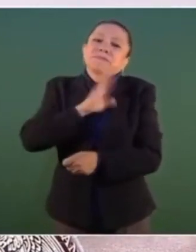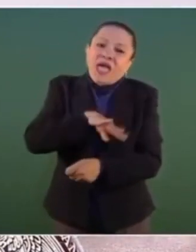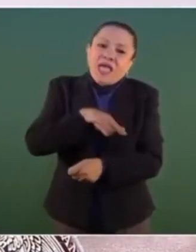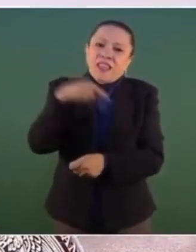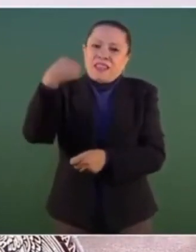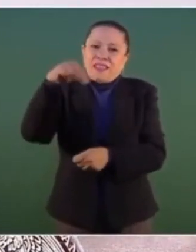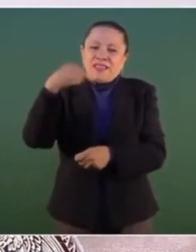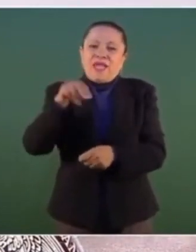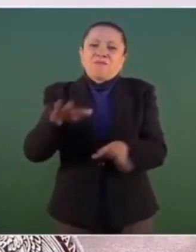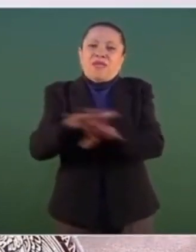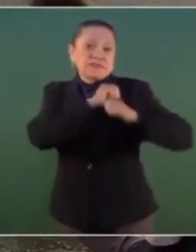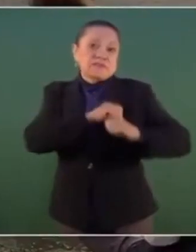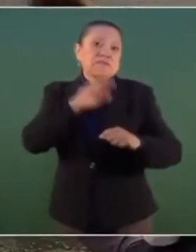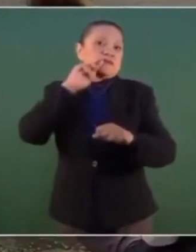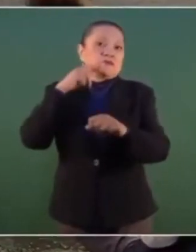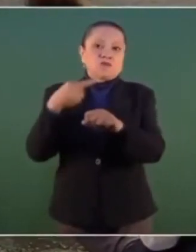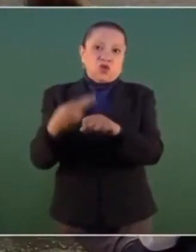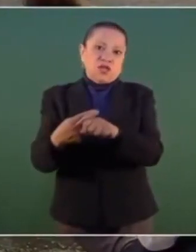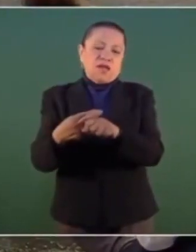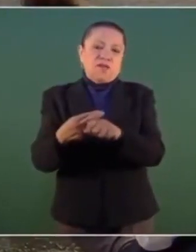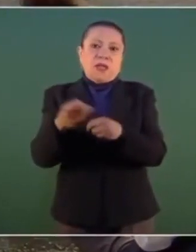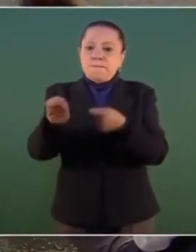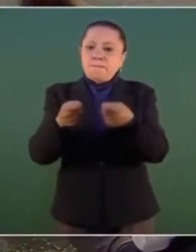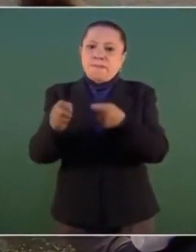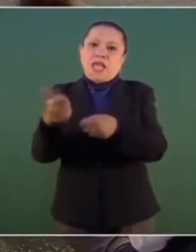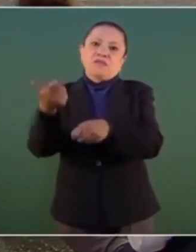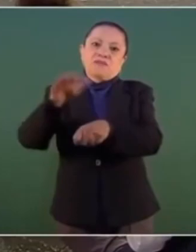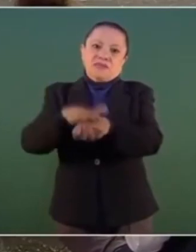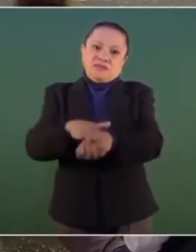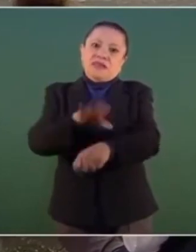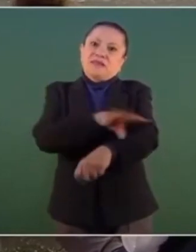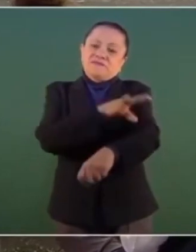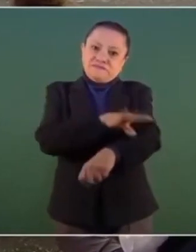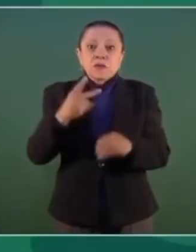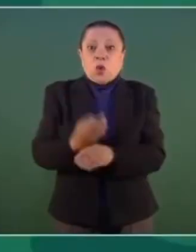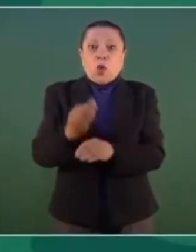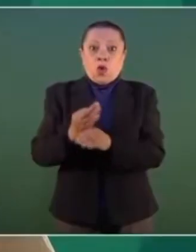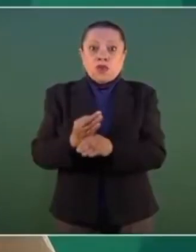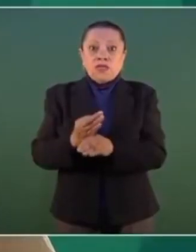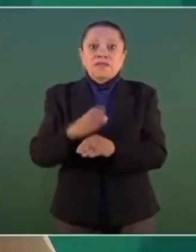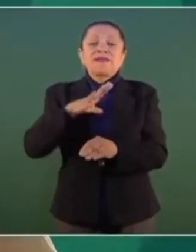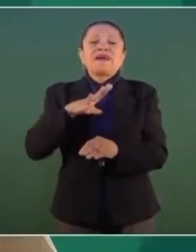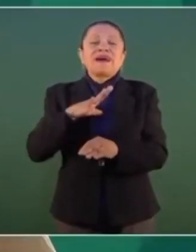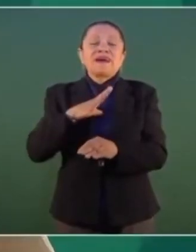privilegiando la honestidad y la transparencia en nuestro proceder. Noticias TVT.